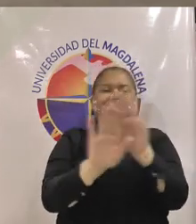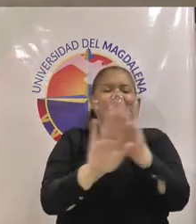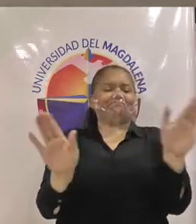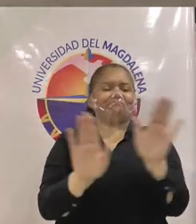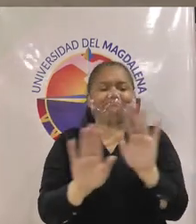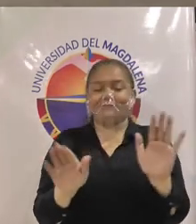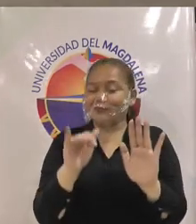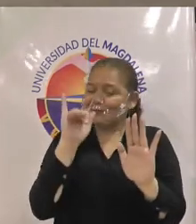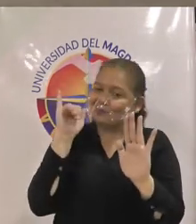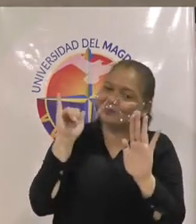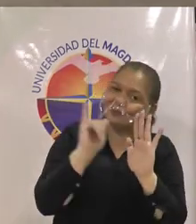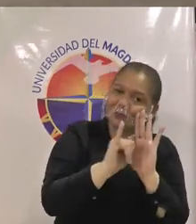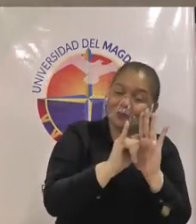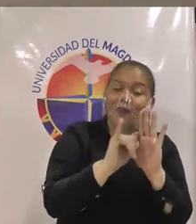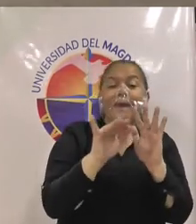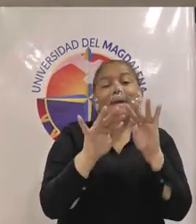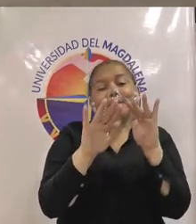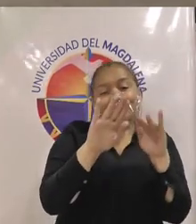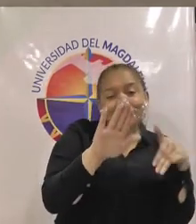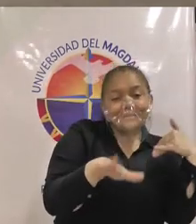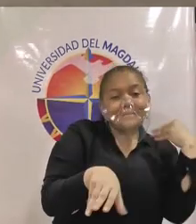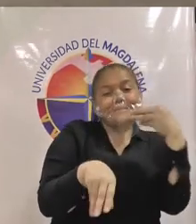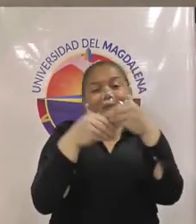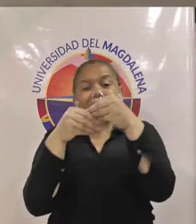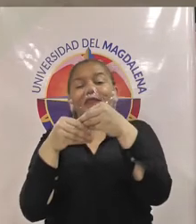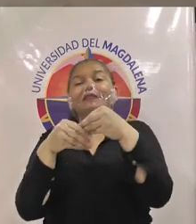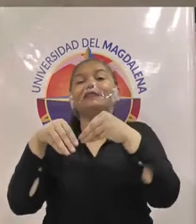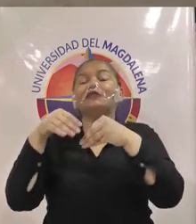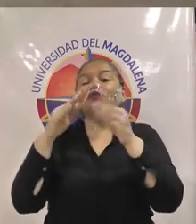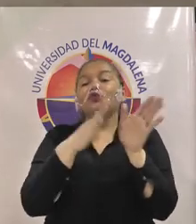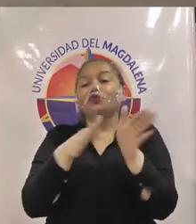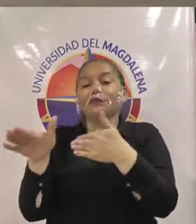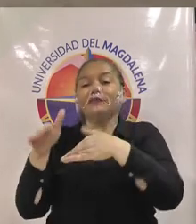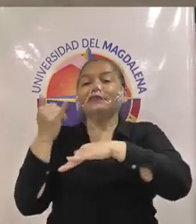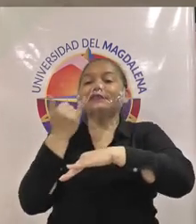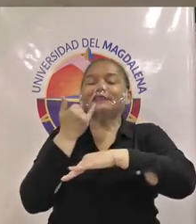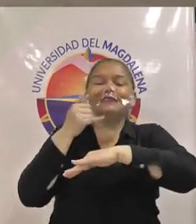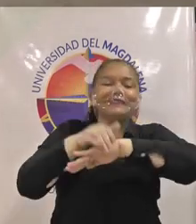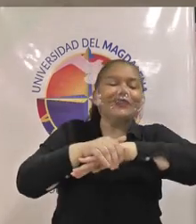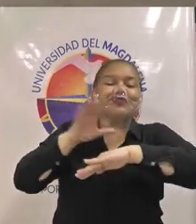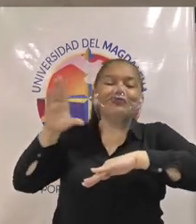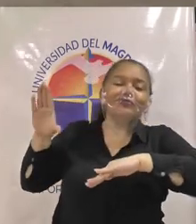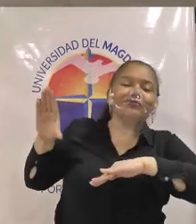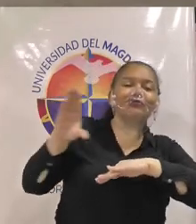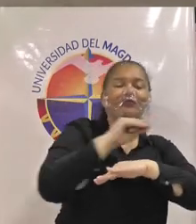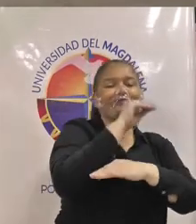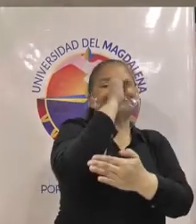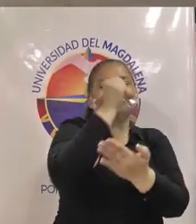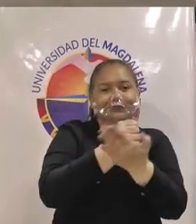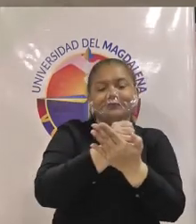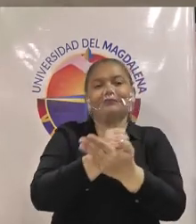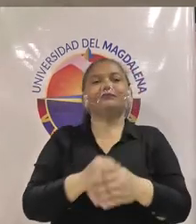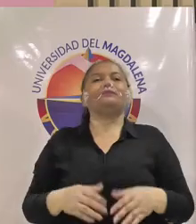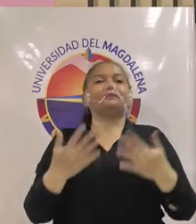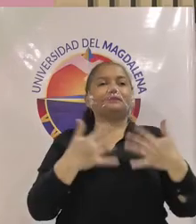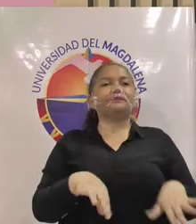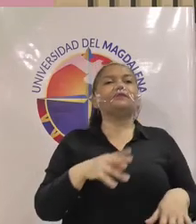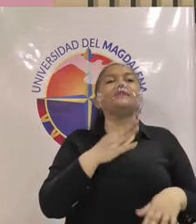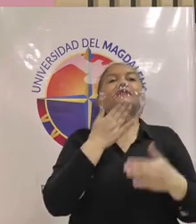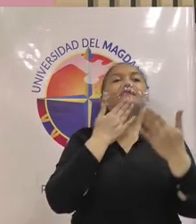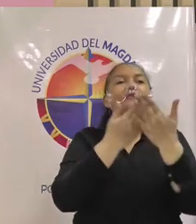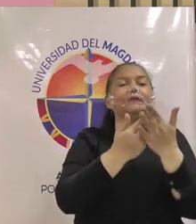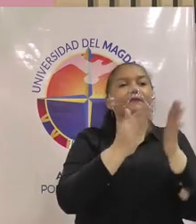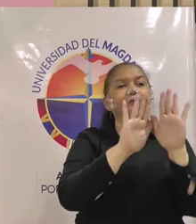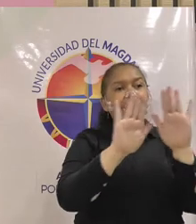a cursos de inglés que sean obligatorios en todos los programas bueno muchas gracias son nueve